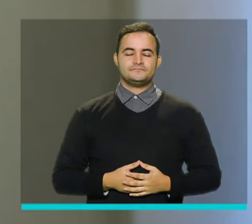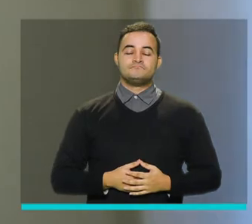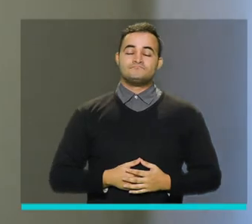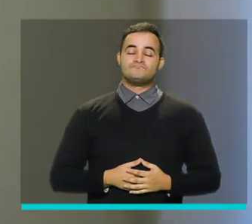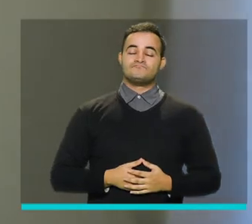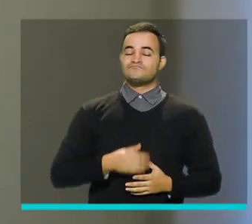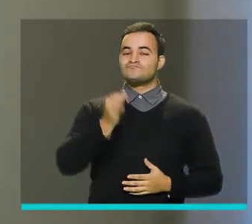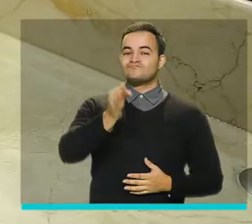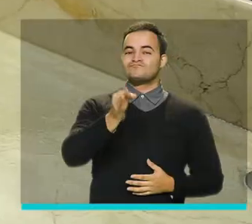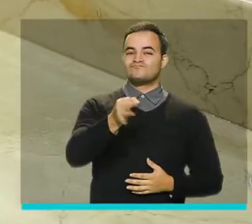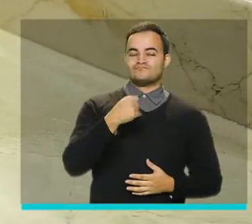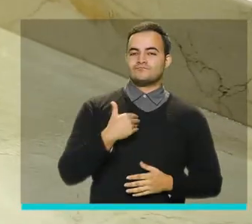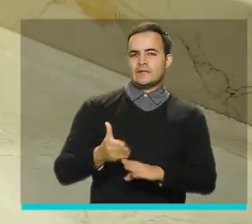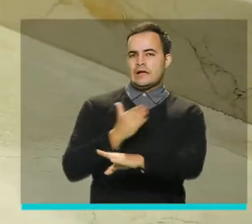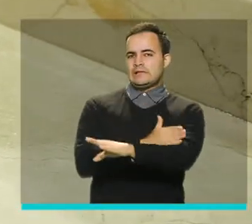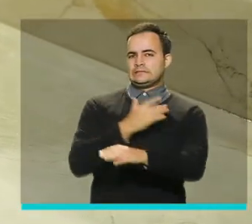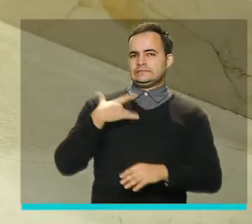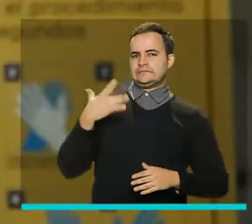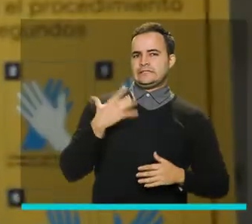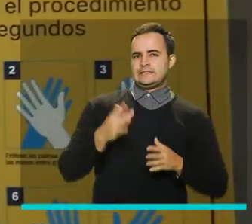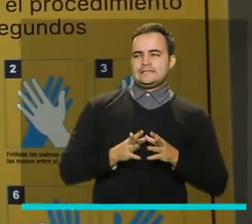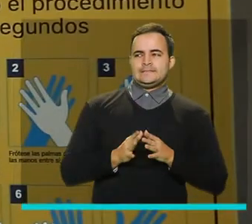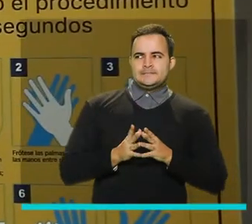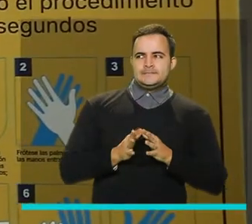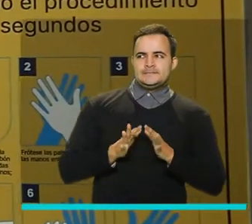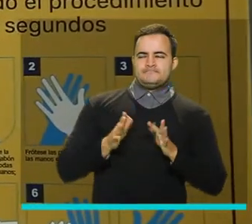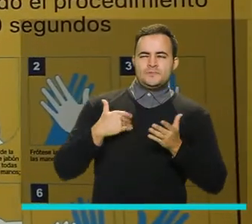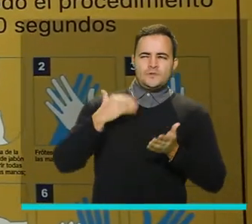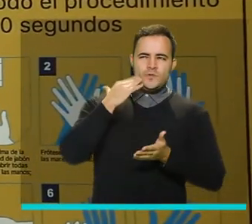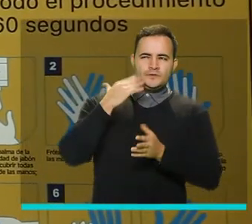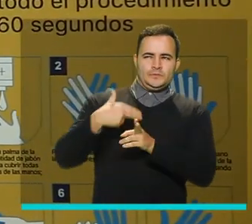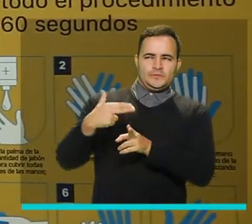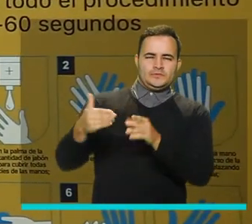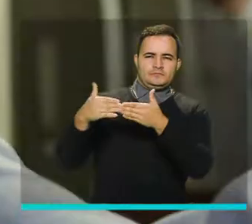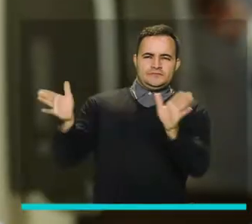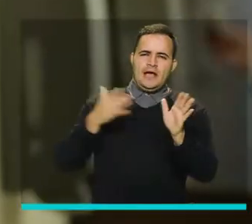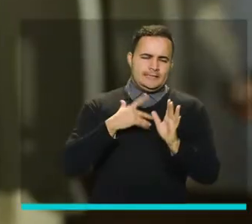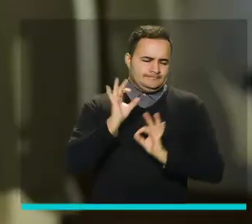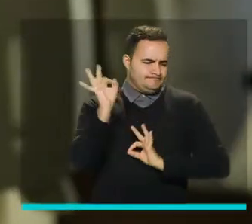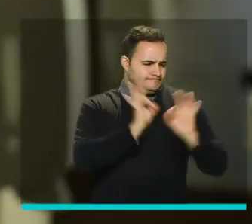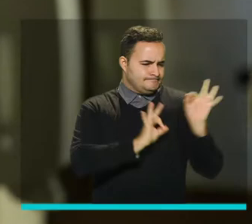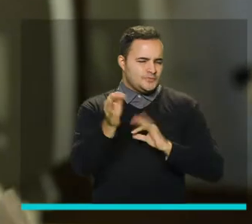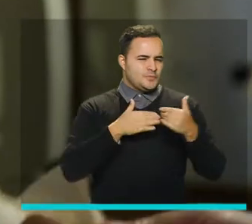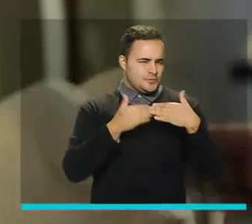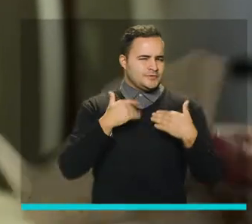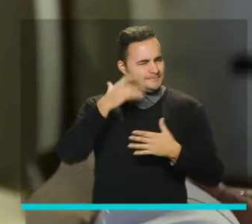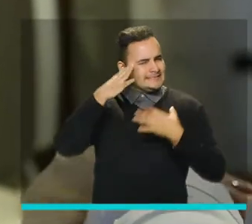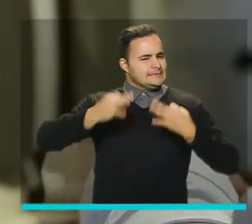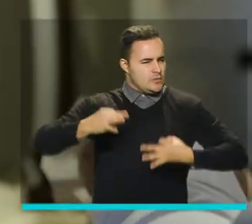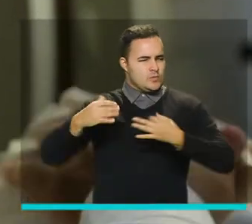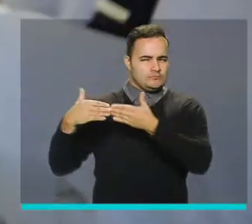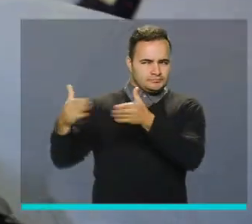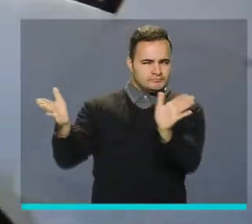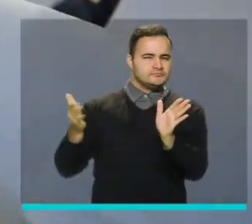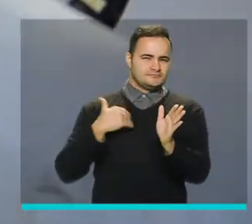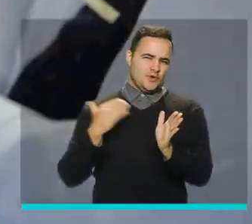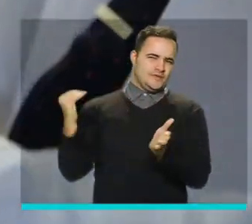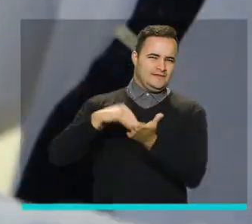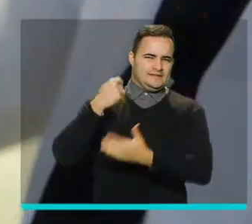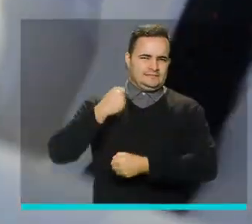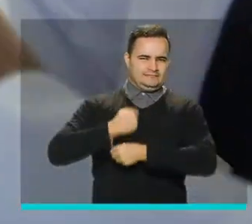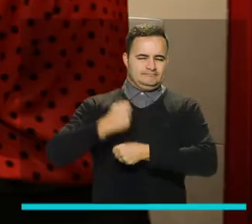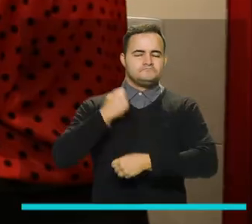Sí, estamos convencidos de que el momento de la reapertura iba a llegar. Esto es una noticia